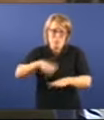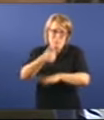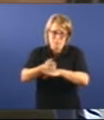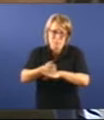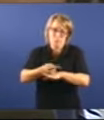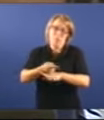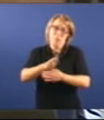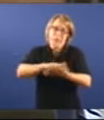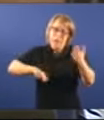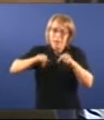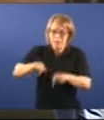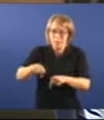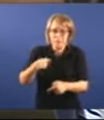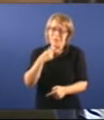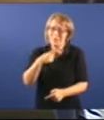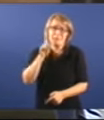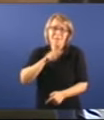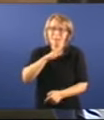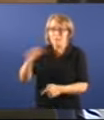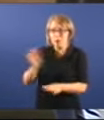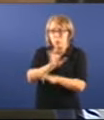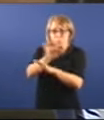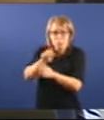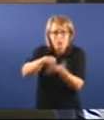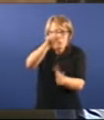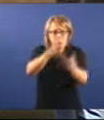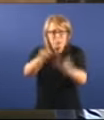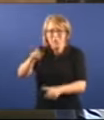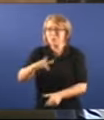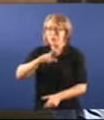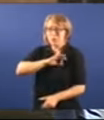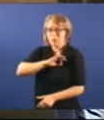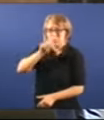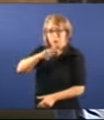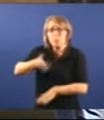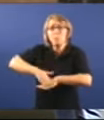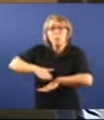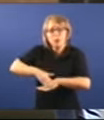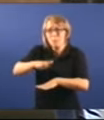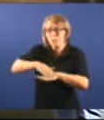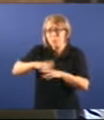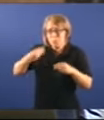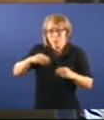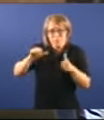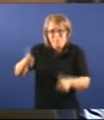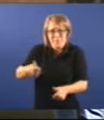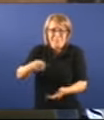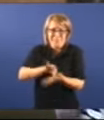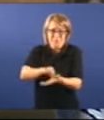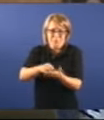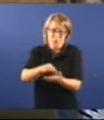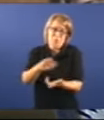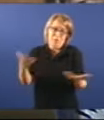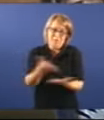e, ademais, é unha burla á ciudadanía. Señor Feijó, por que, dende que vostede privatizou os servicios de emergencia, se